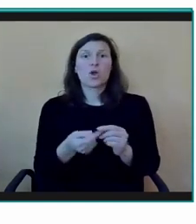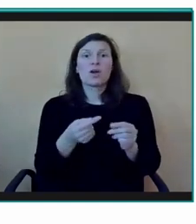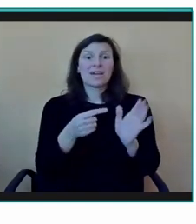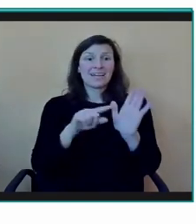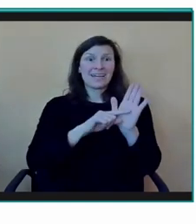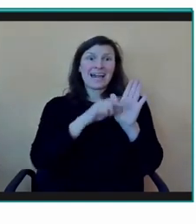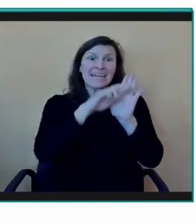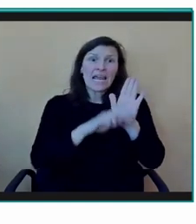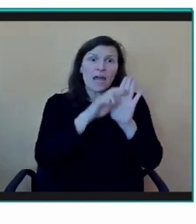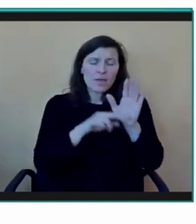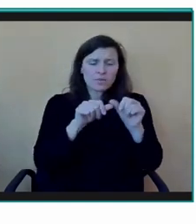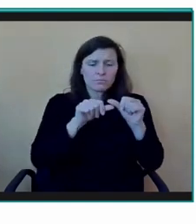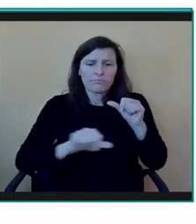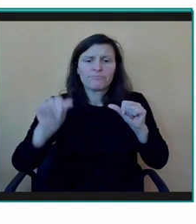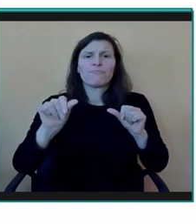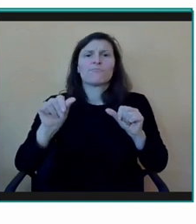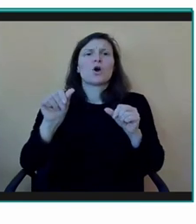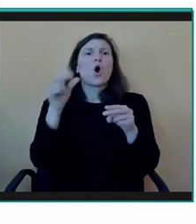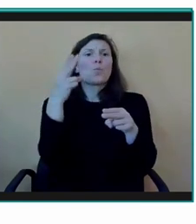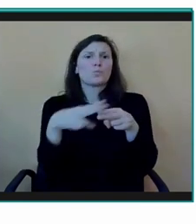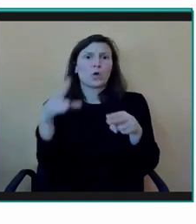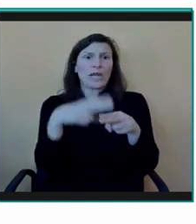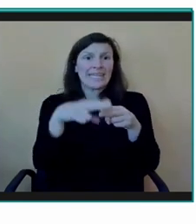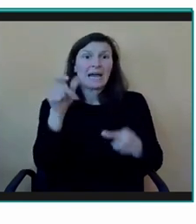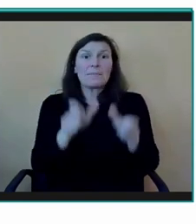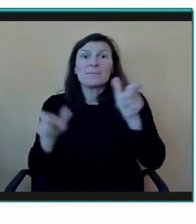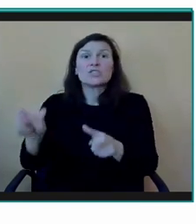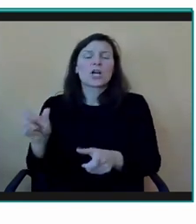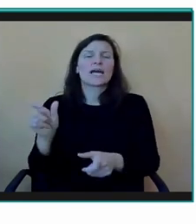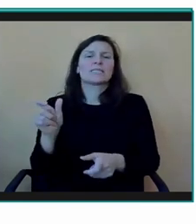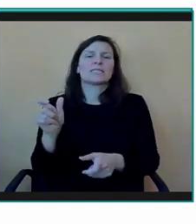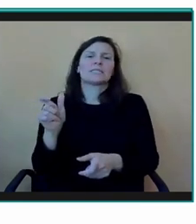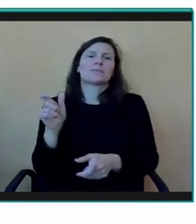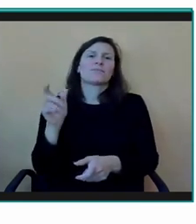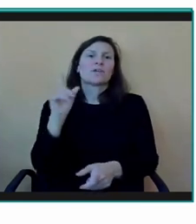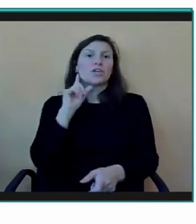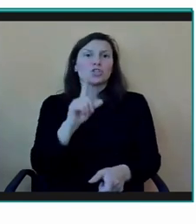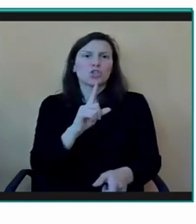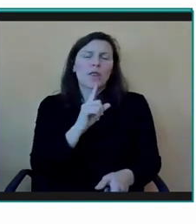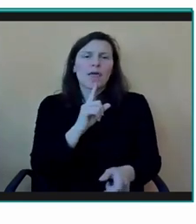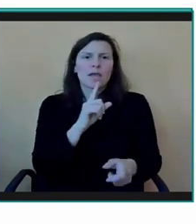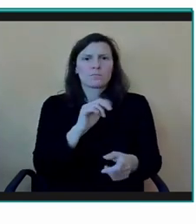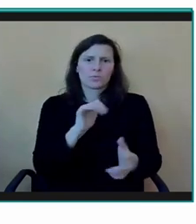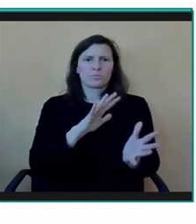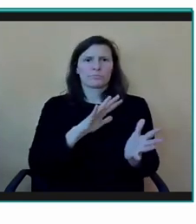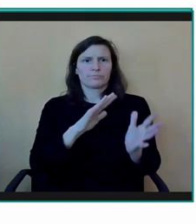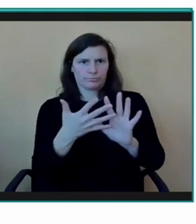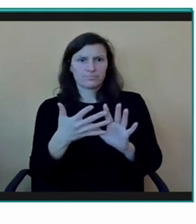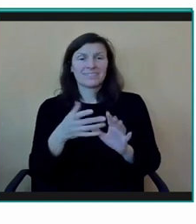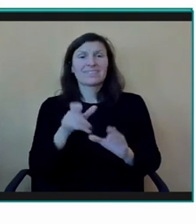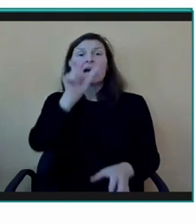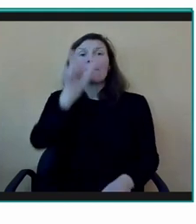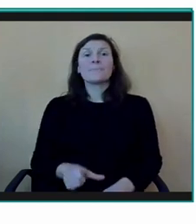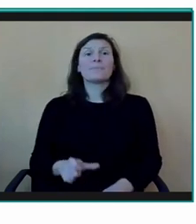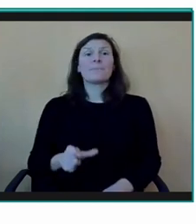Quisimos poner en el centro a la persona, es decir, que fuera la persona sorda, sus familias, sobre todo la